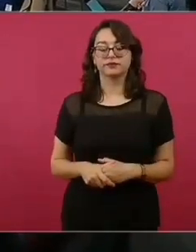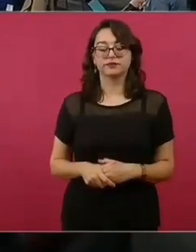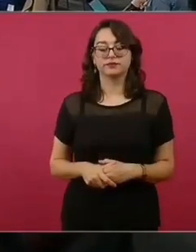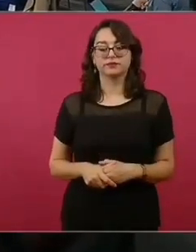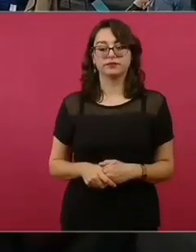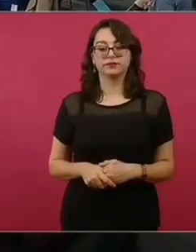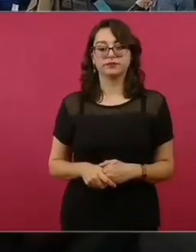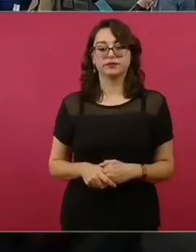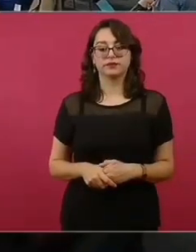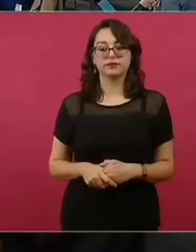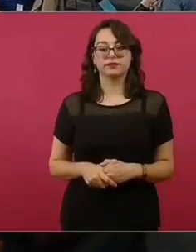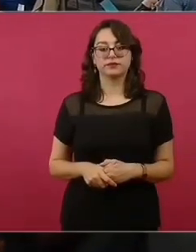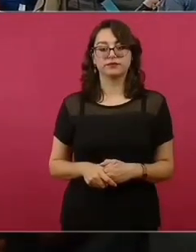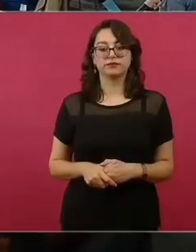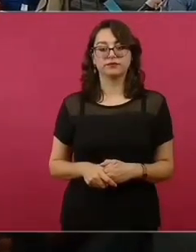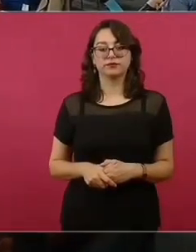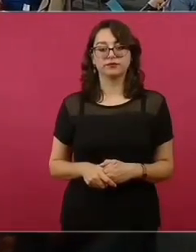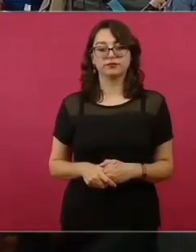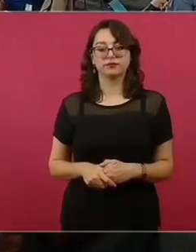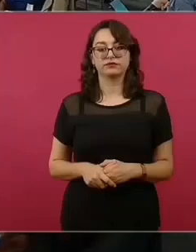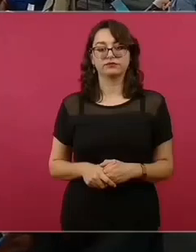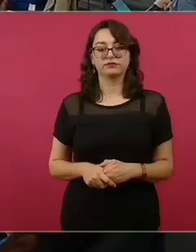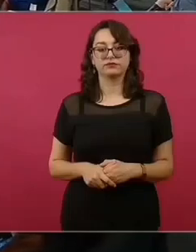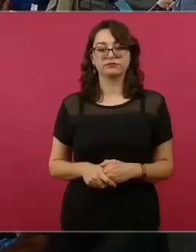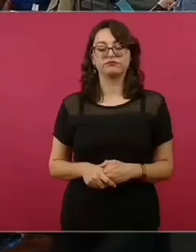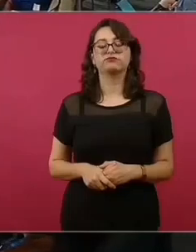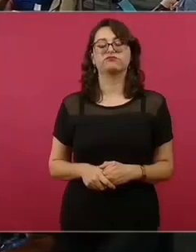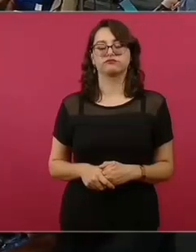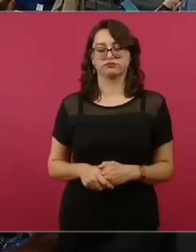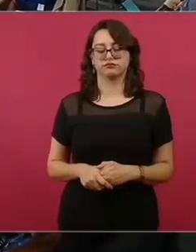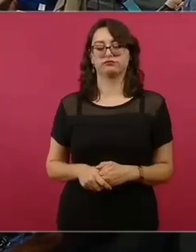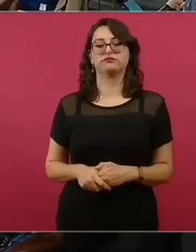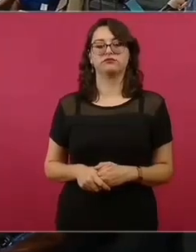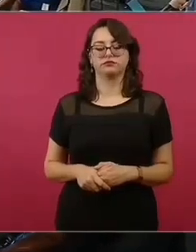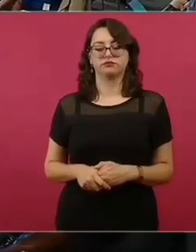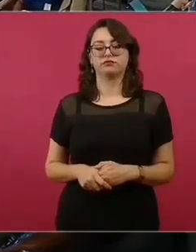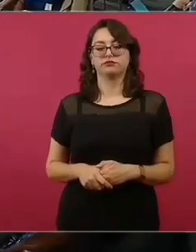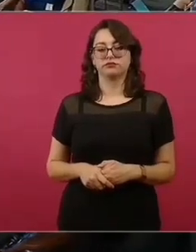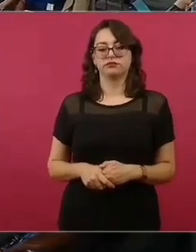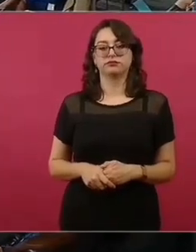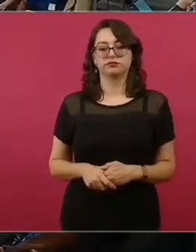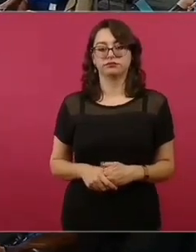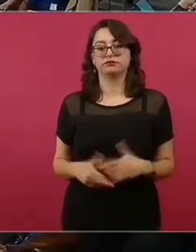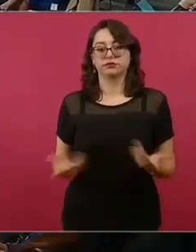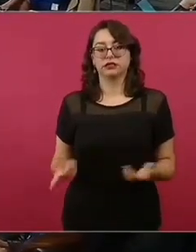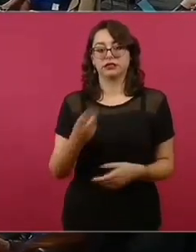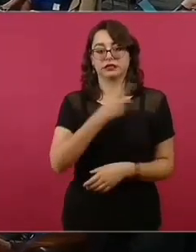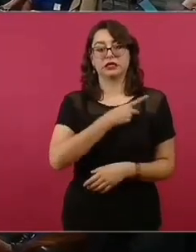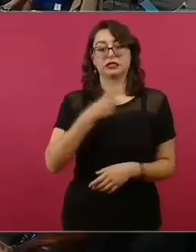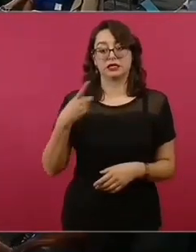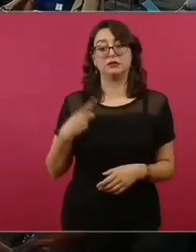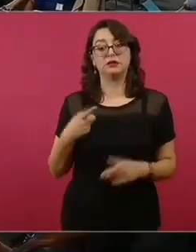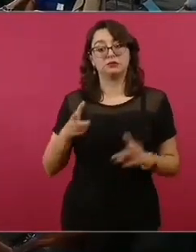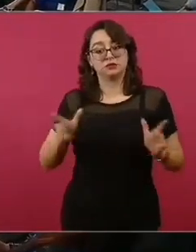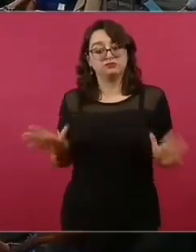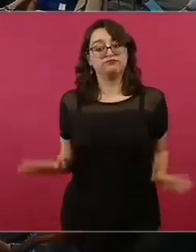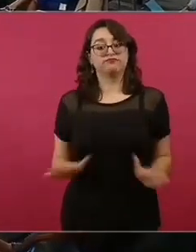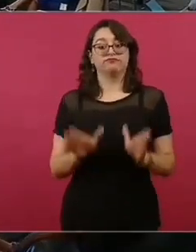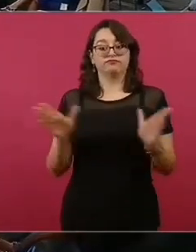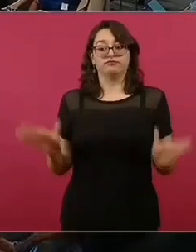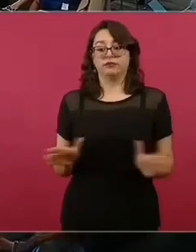rescatando a la Comisión Federal de Electricidad,